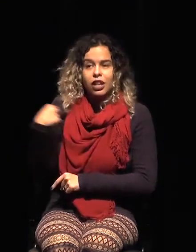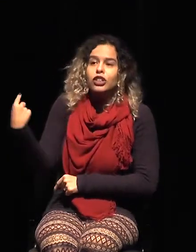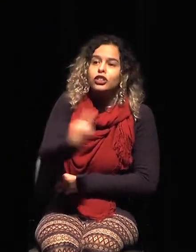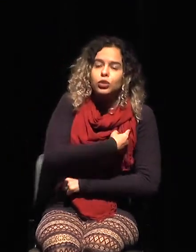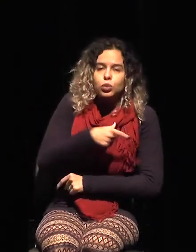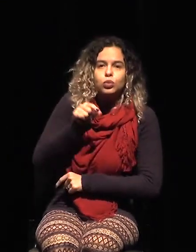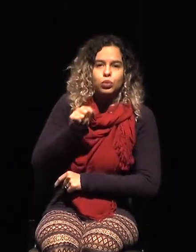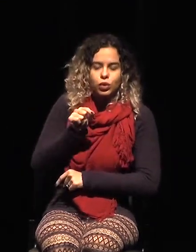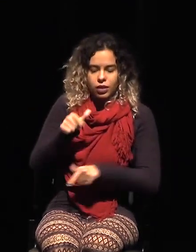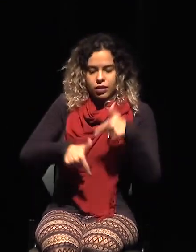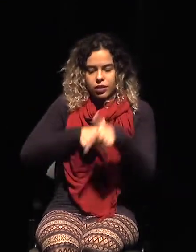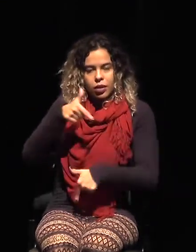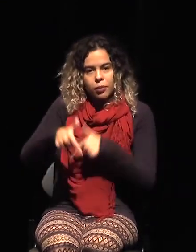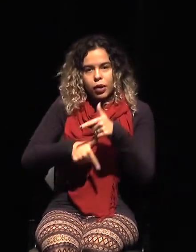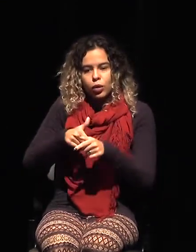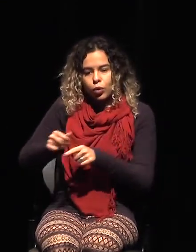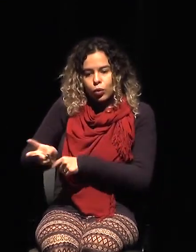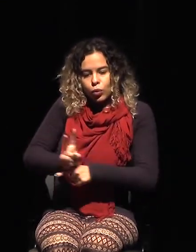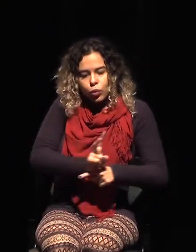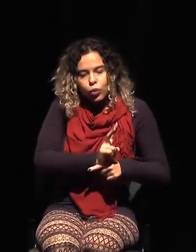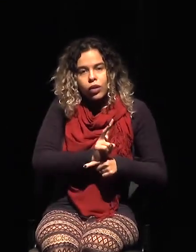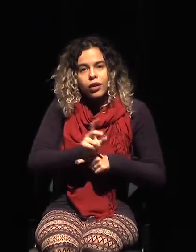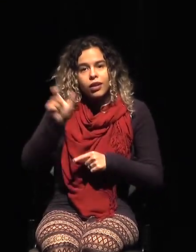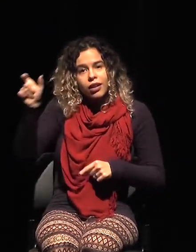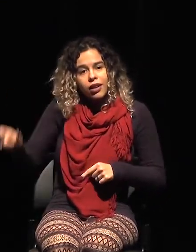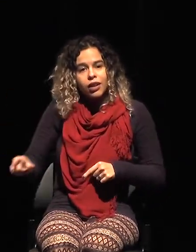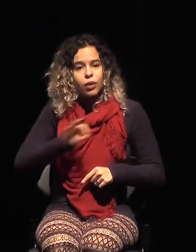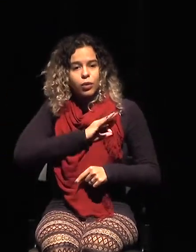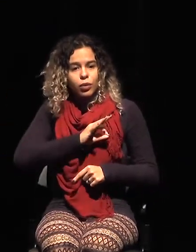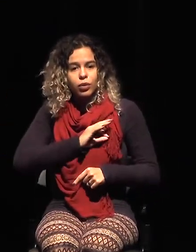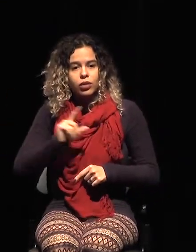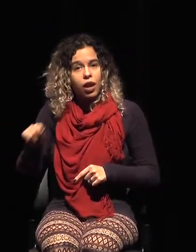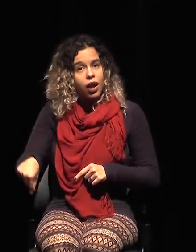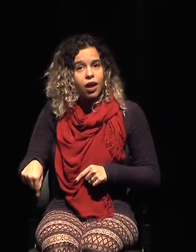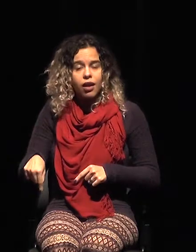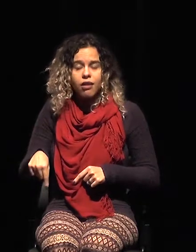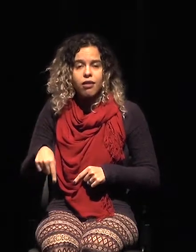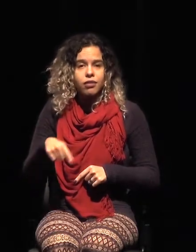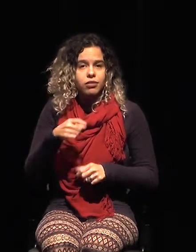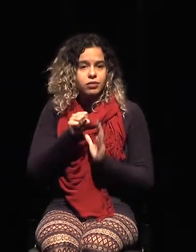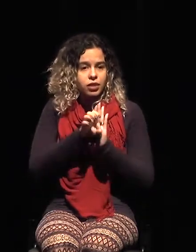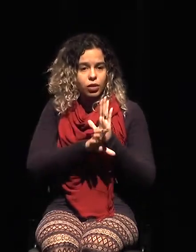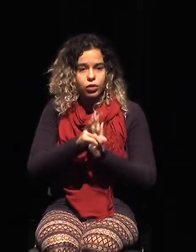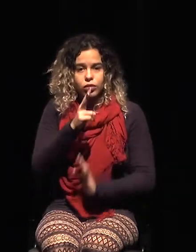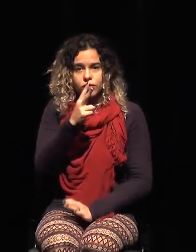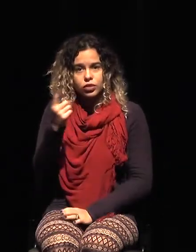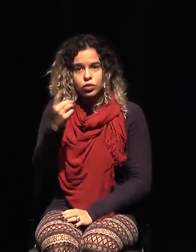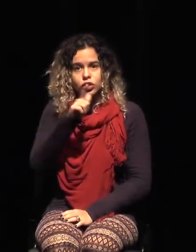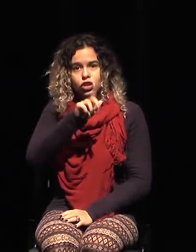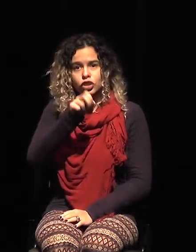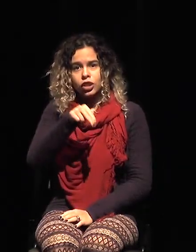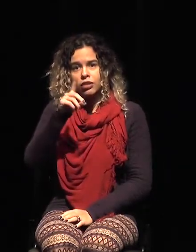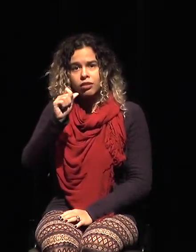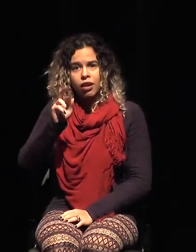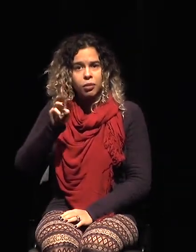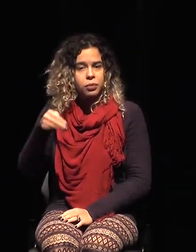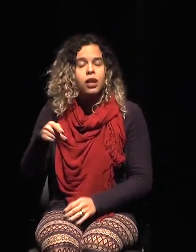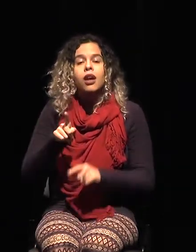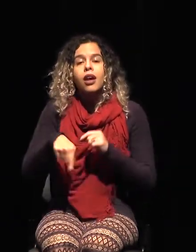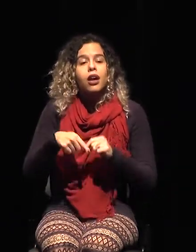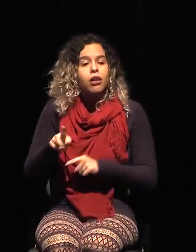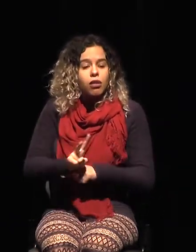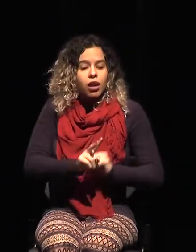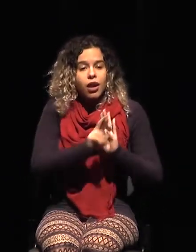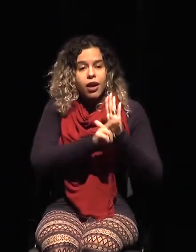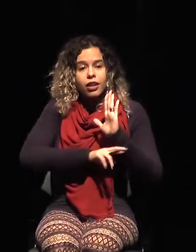nada más que somos más que un gendarme del siglo XXI y que muchas veces sacamos como regla general aquello que tiene